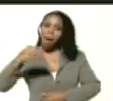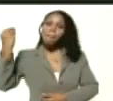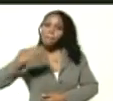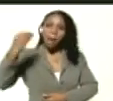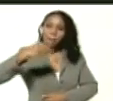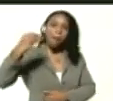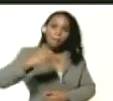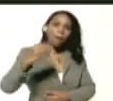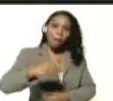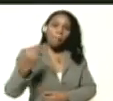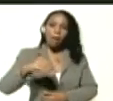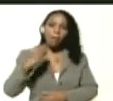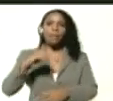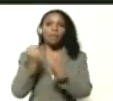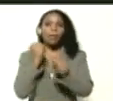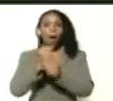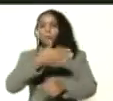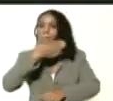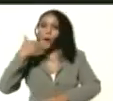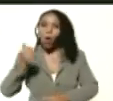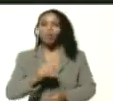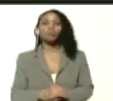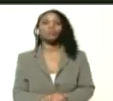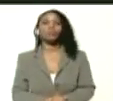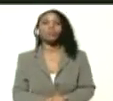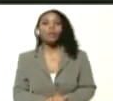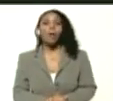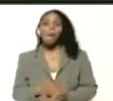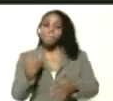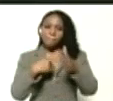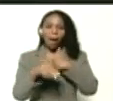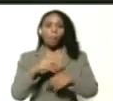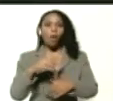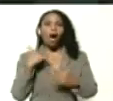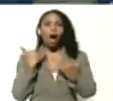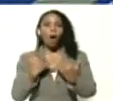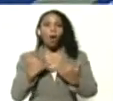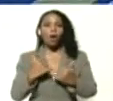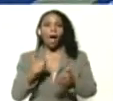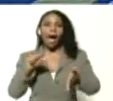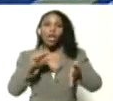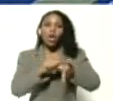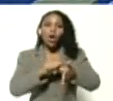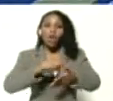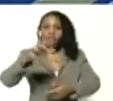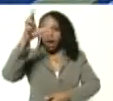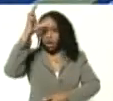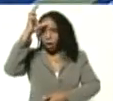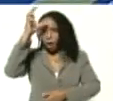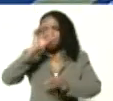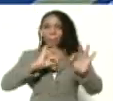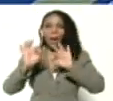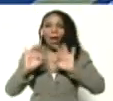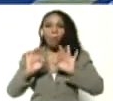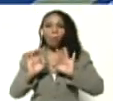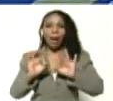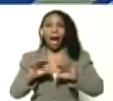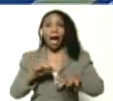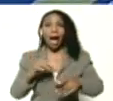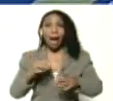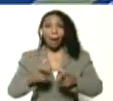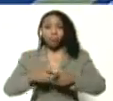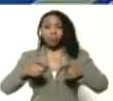siempre, más y mejor, vámonos directamente a Coro, a Falcón, estamos preparándonos para la gran